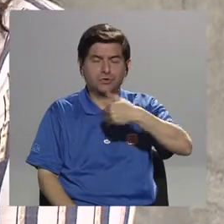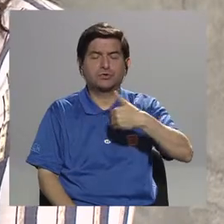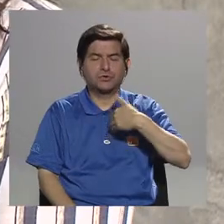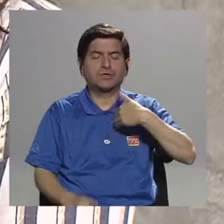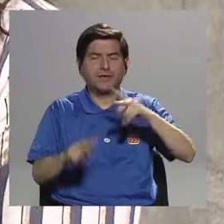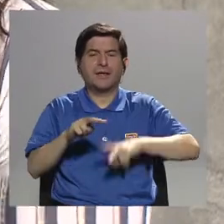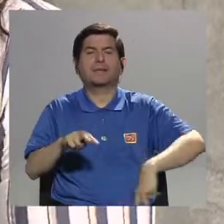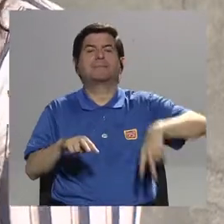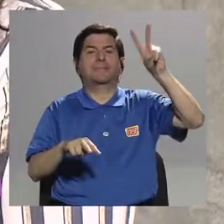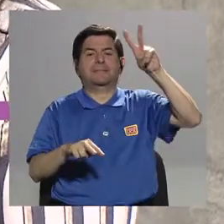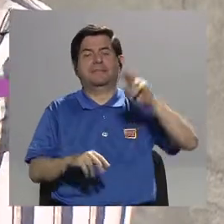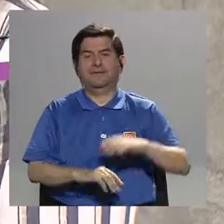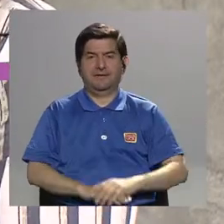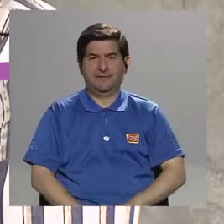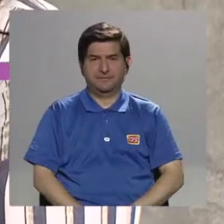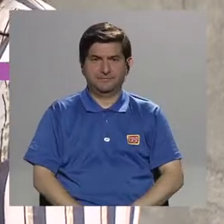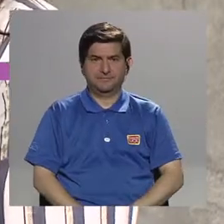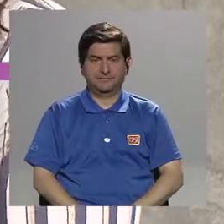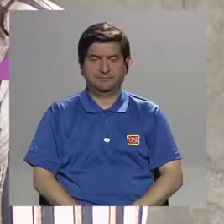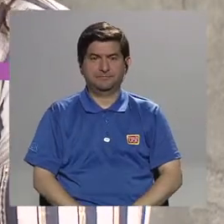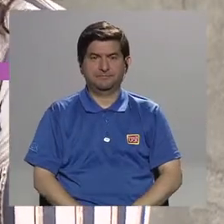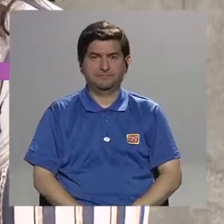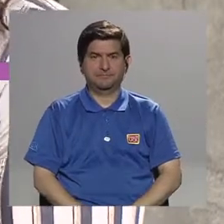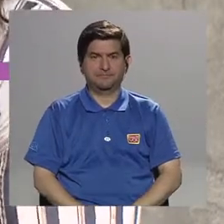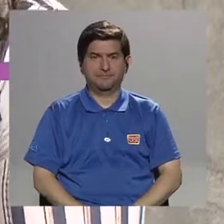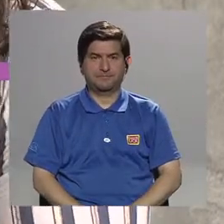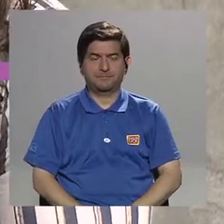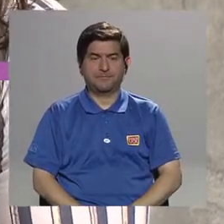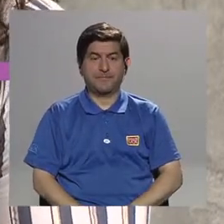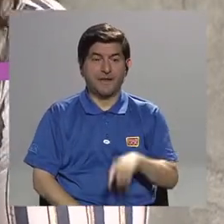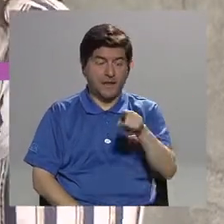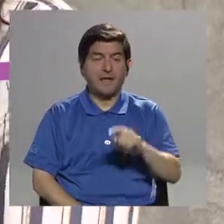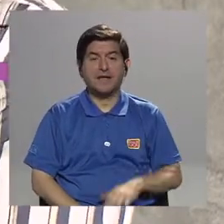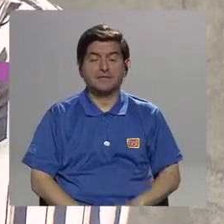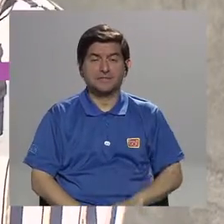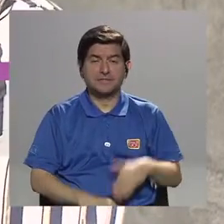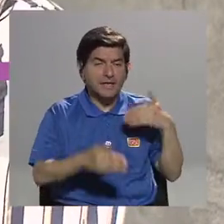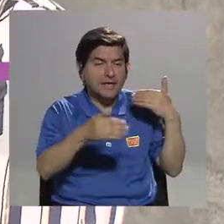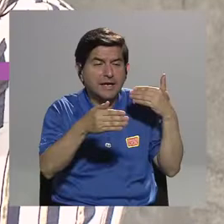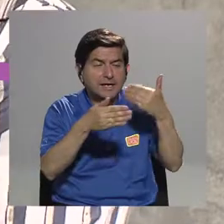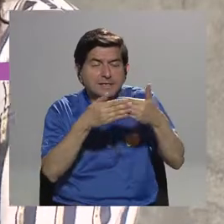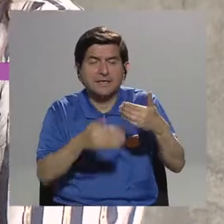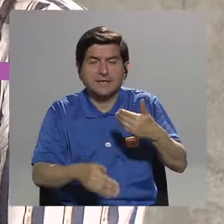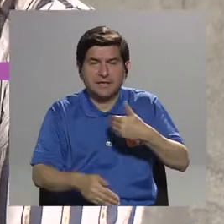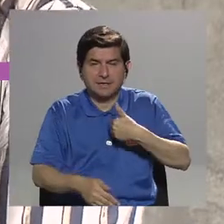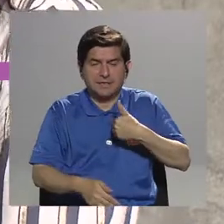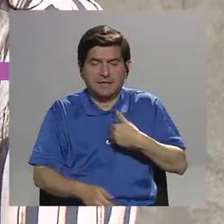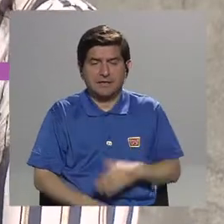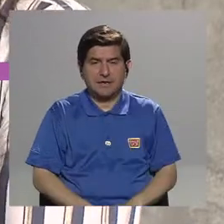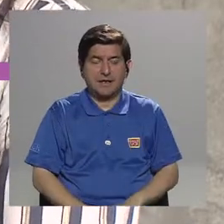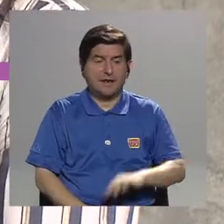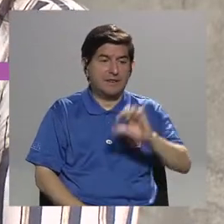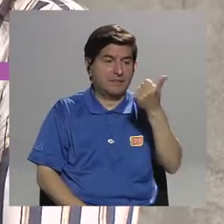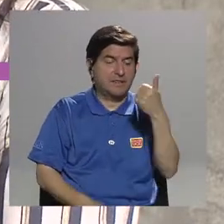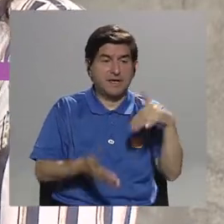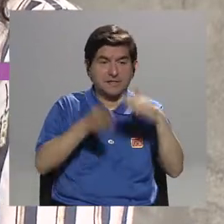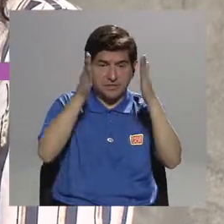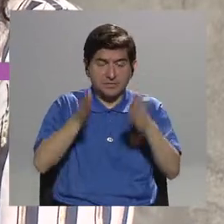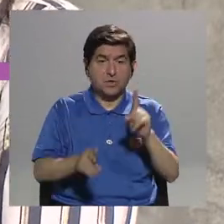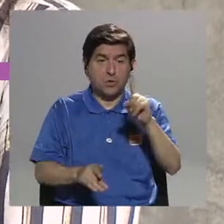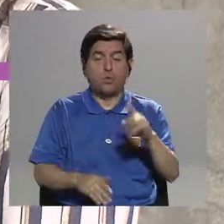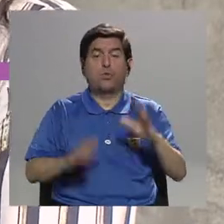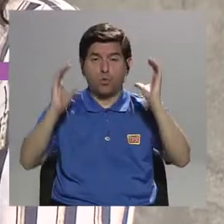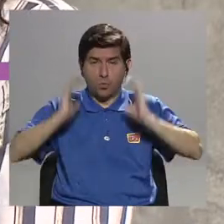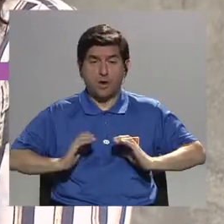tenemos este acercamiento y que podemos tener 10 estudiantes con un cuerpo. Por ejemplo, hay universidades que